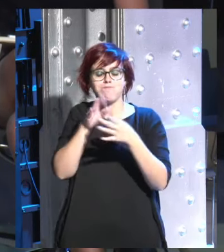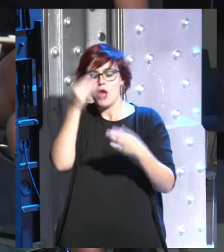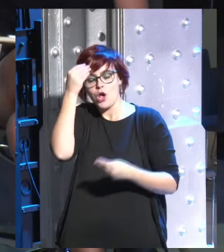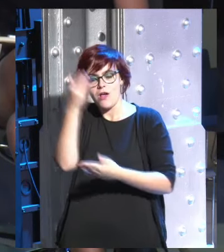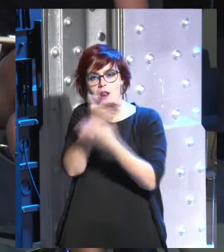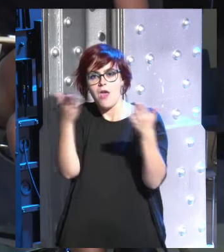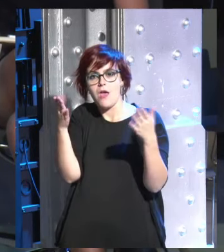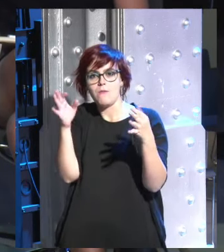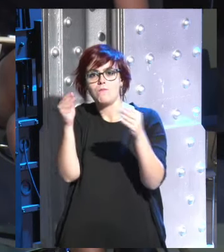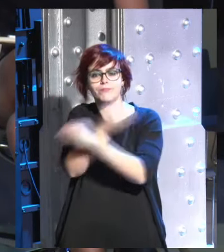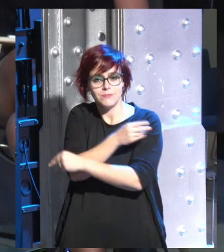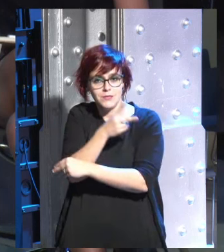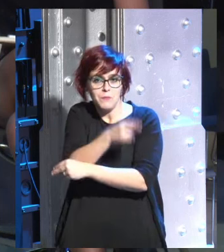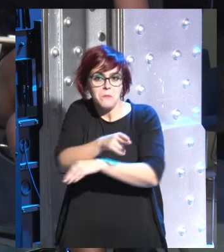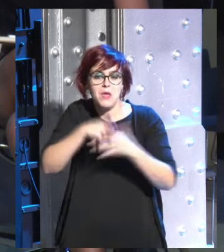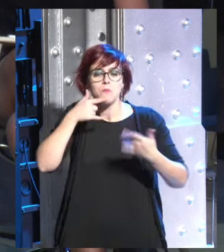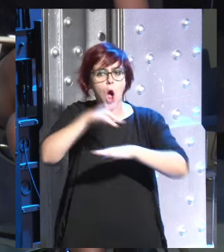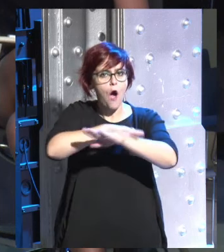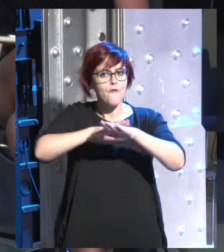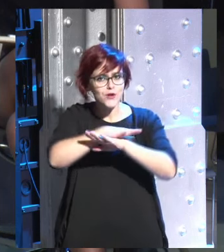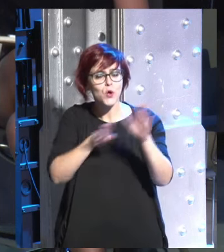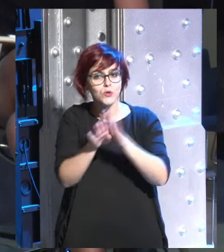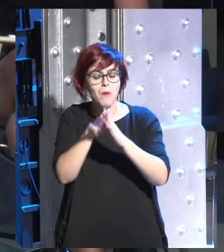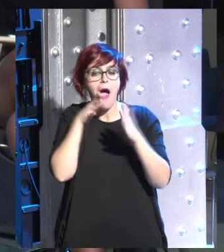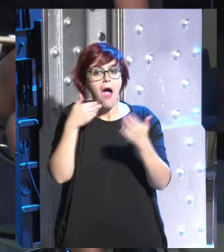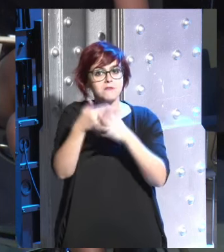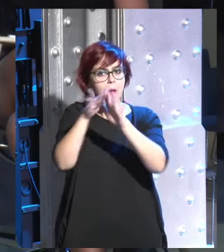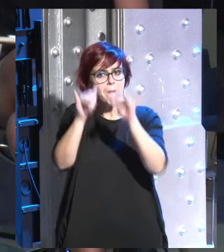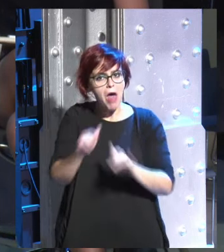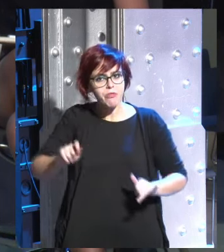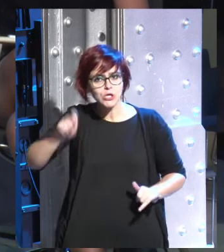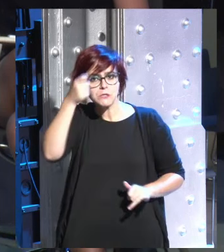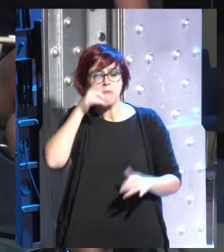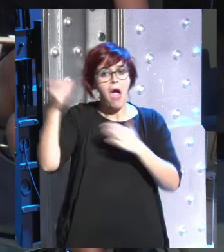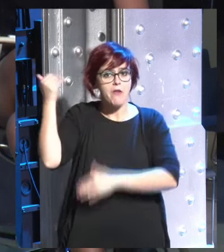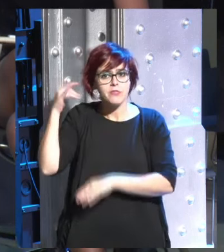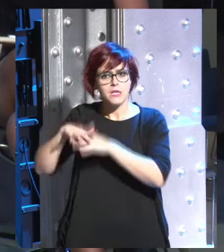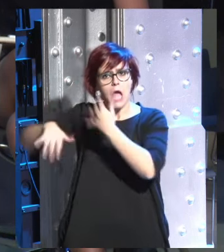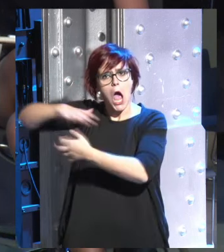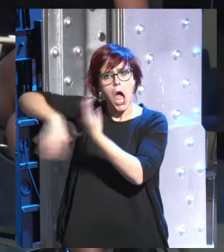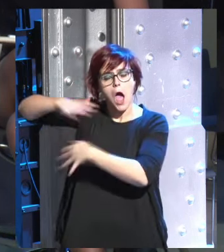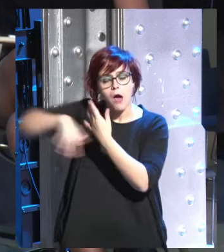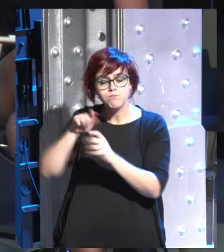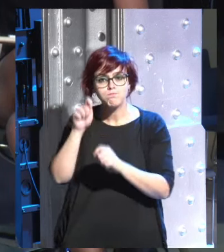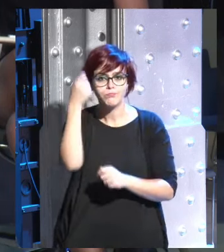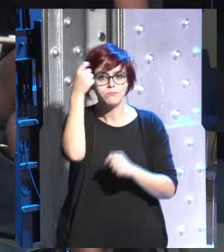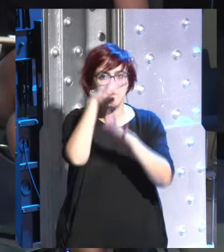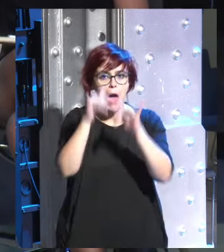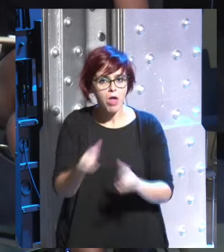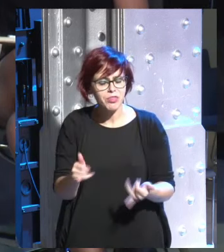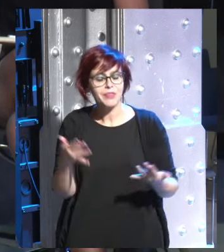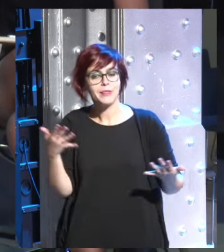de hecho incluso se ha llegado a la paz en zonas donde antes no existía y